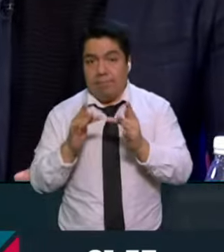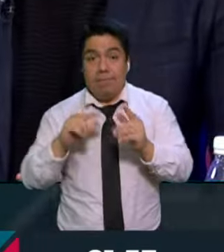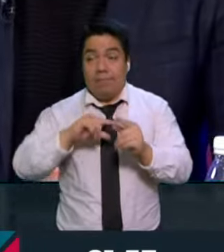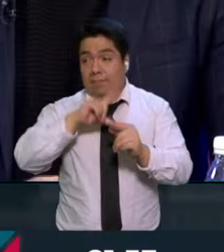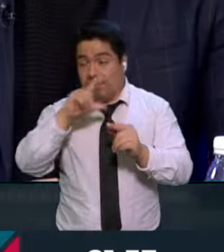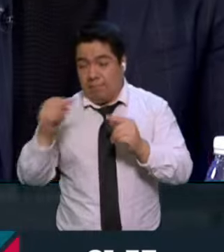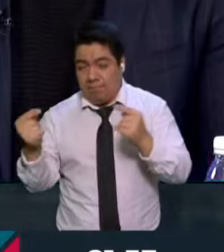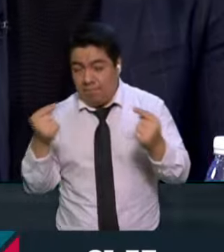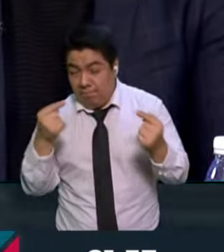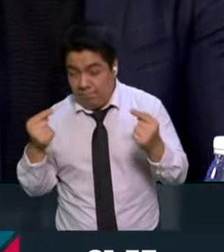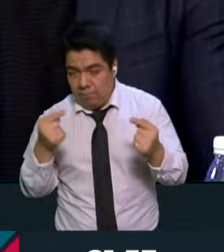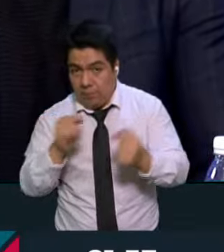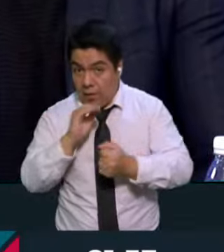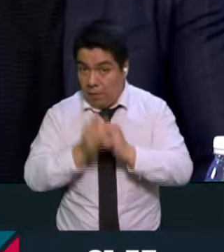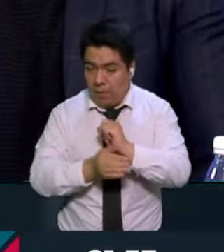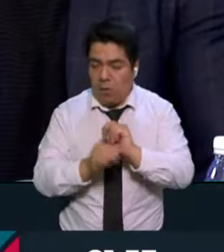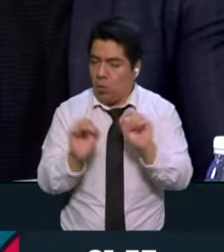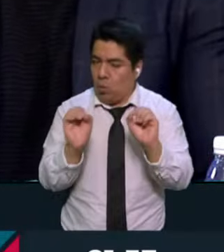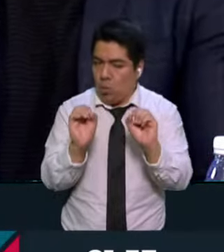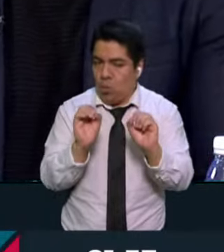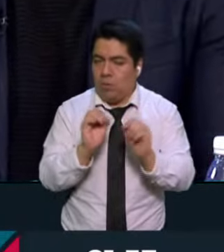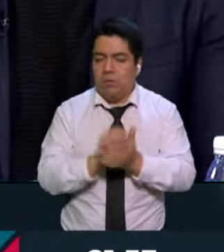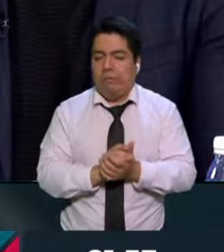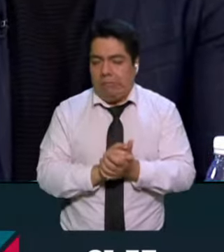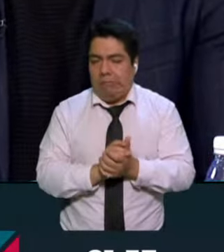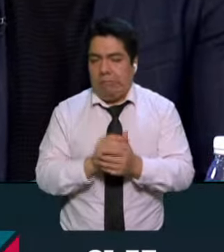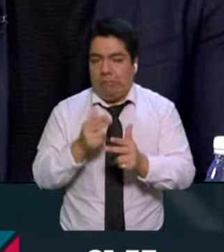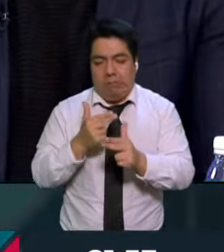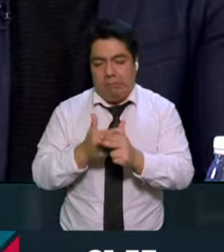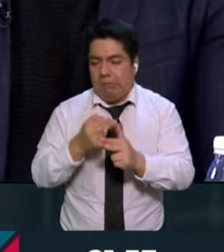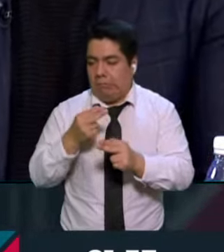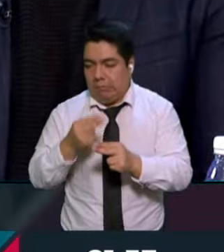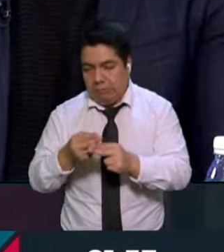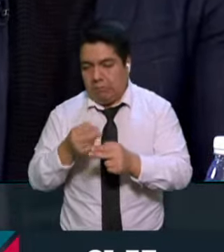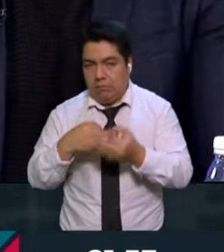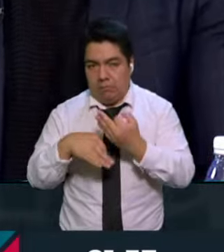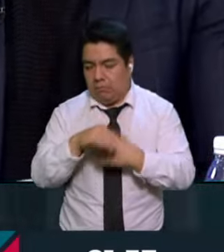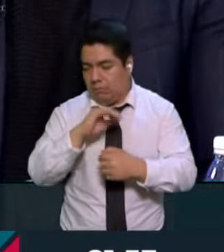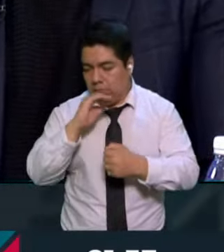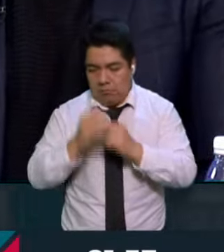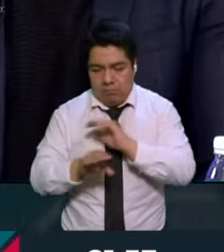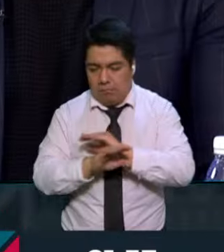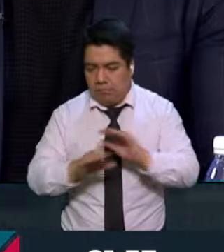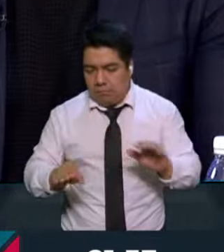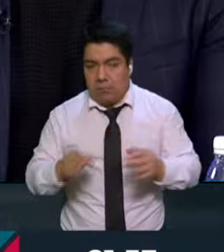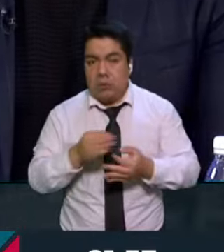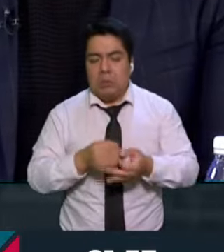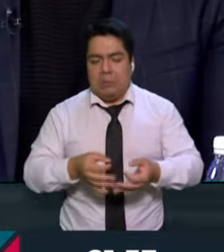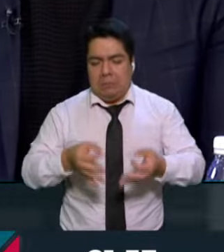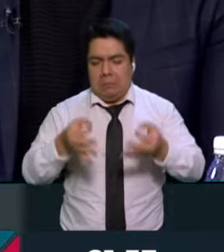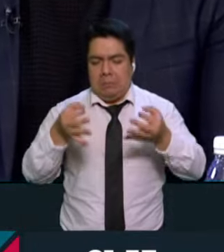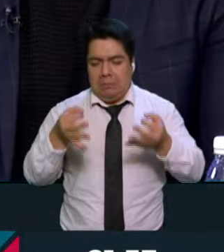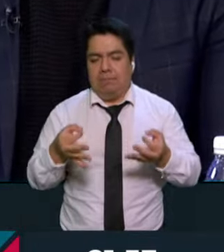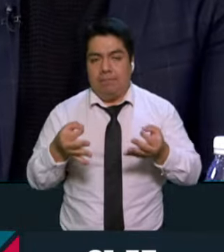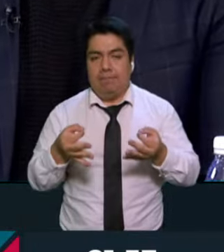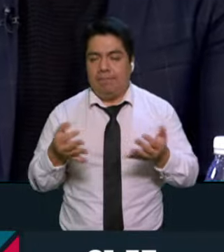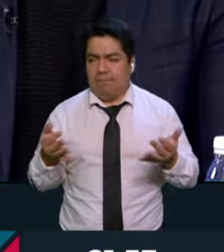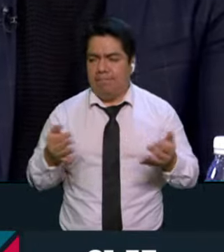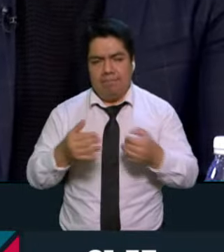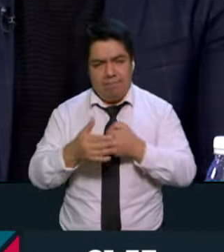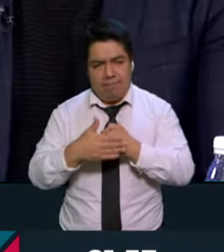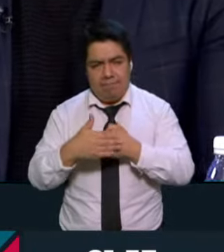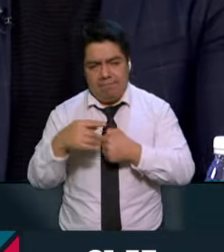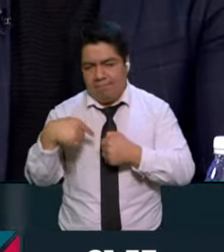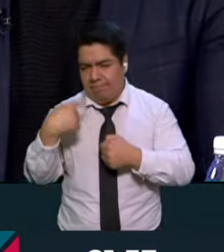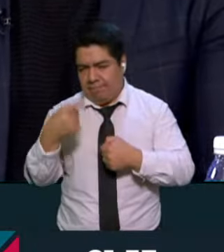seguir hablando de estos temas que aún no termina el proceso electoral, termina hasta que se resuelven todas las impugnaciones, hasta que todo quede sentado. Dejar los micrófonos abiertos para